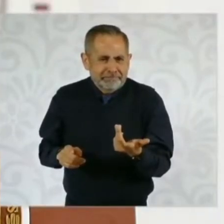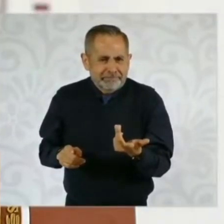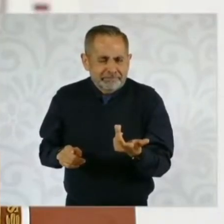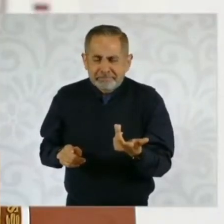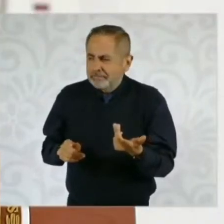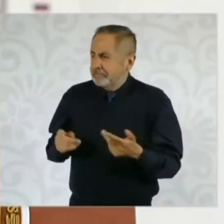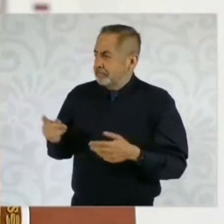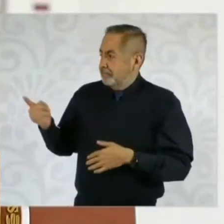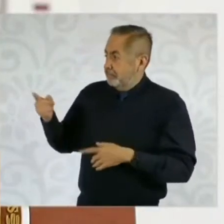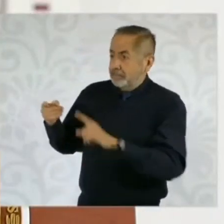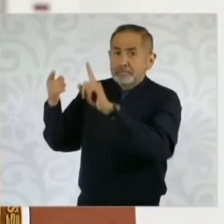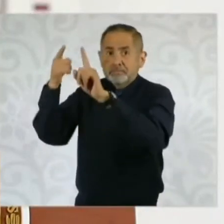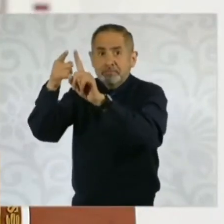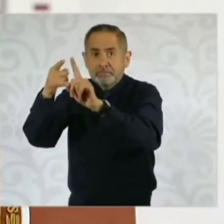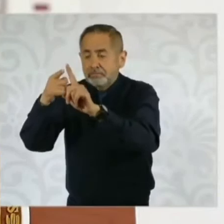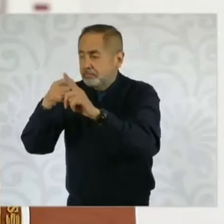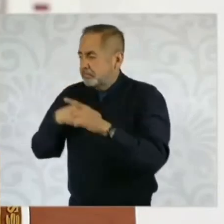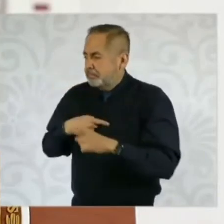tergiversando